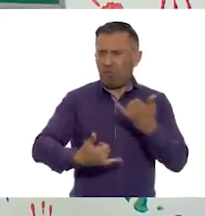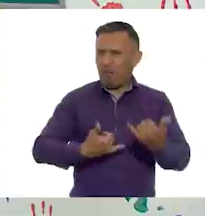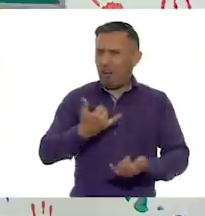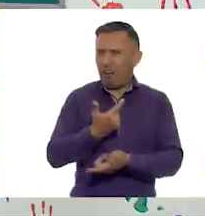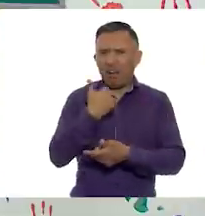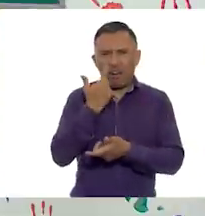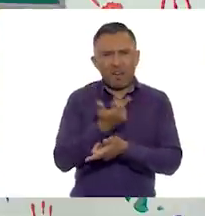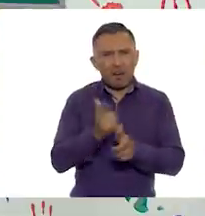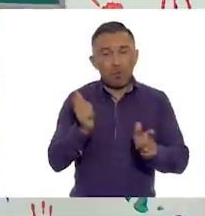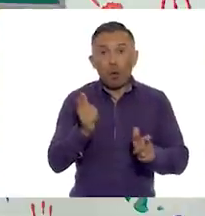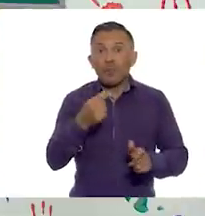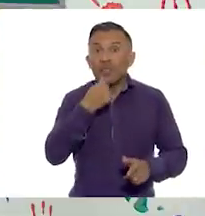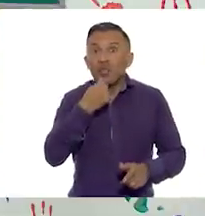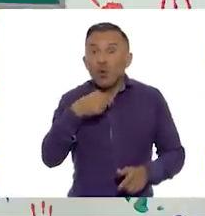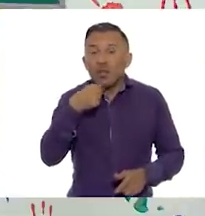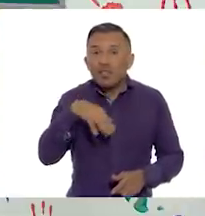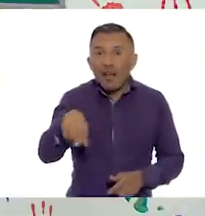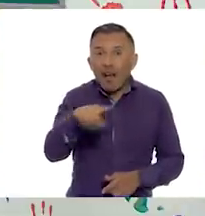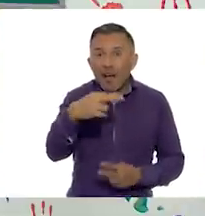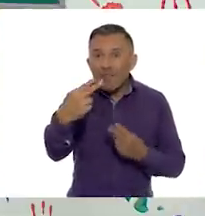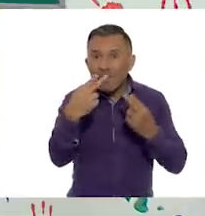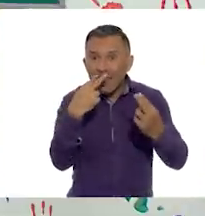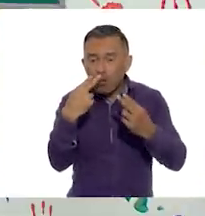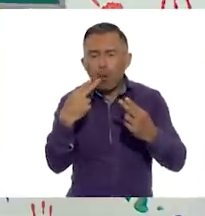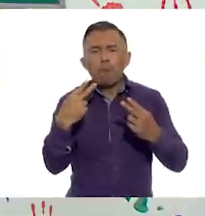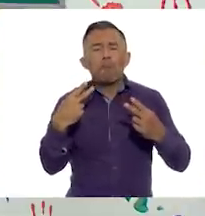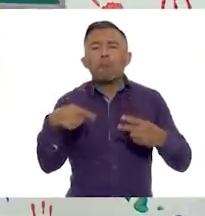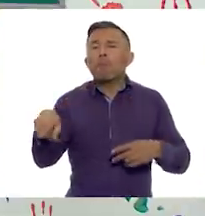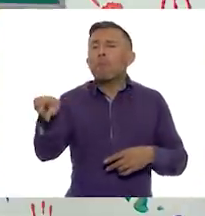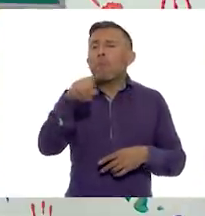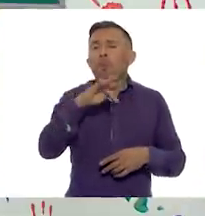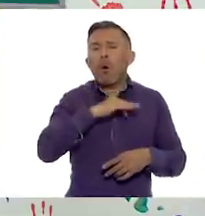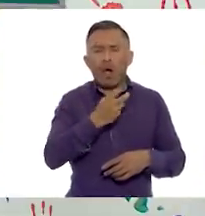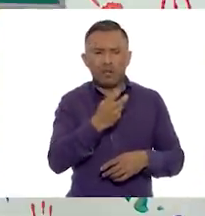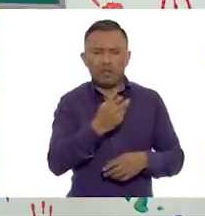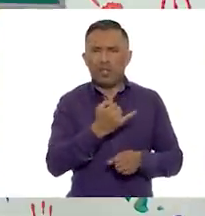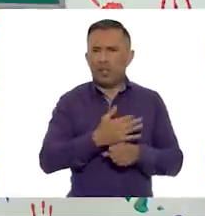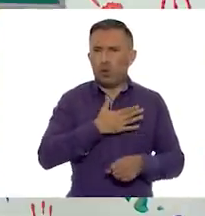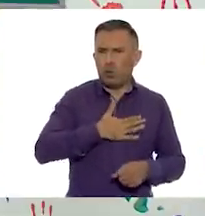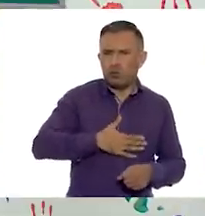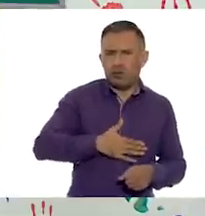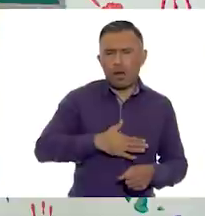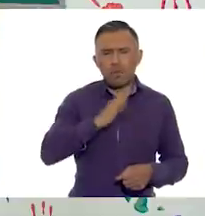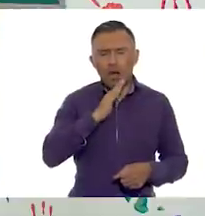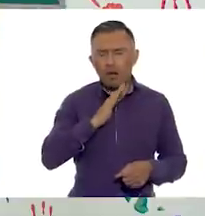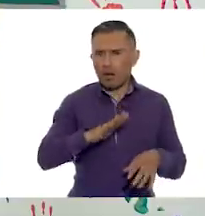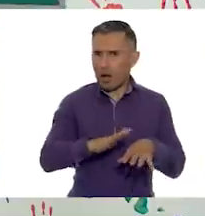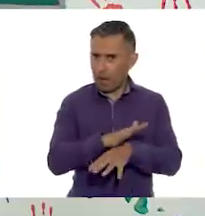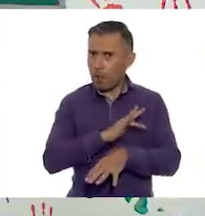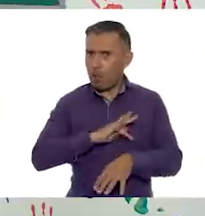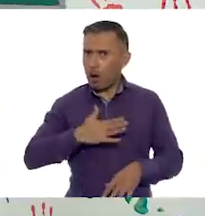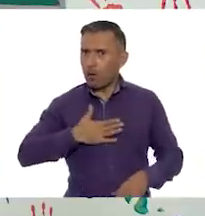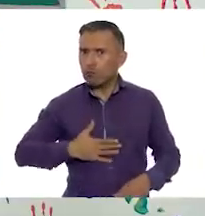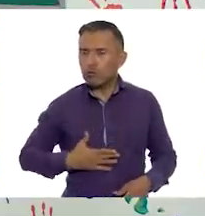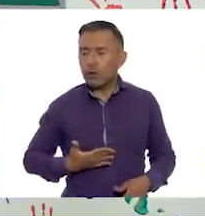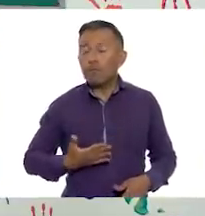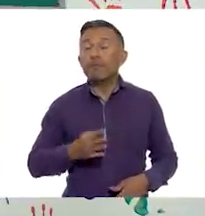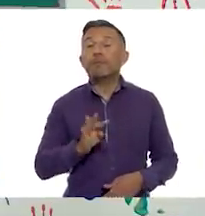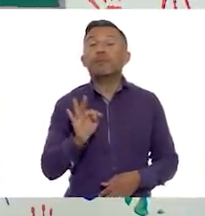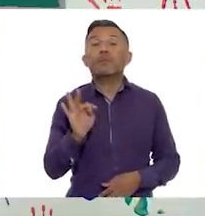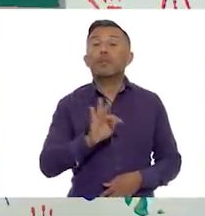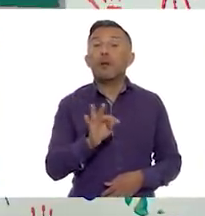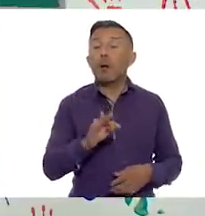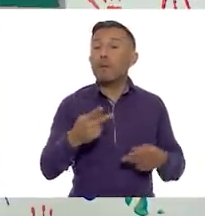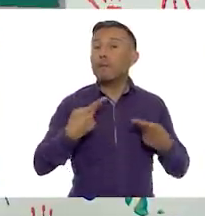Cualquier persona, podemos cambiar esta situación injusta o justa. Puede ocurrir cuando participas con otras